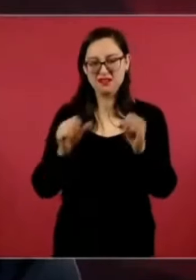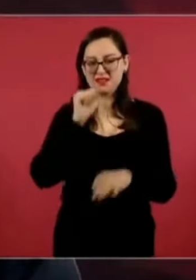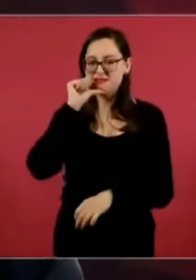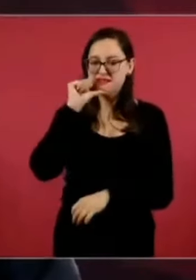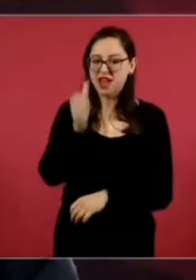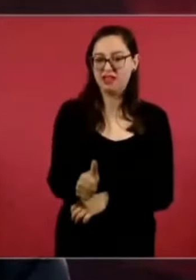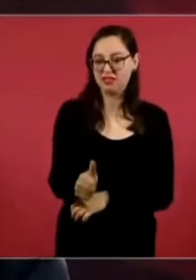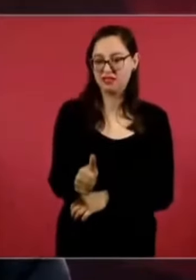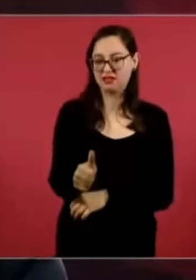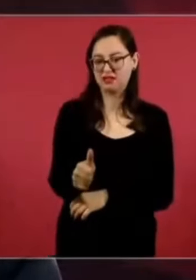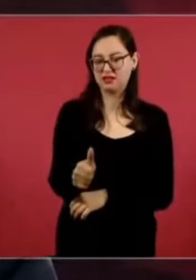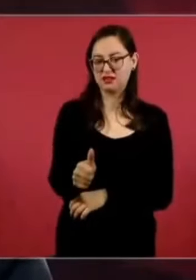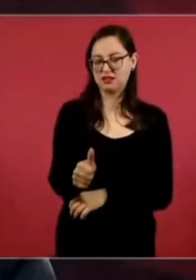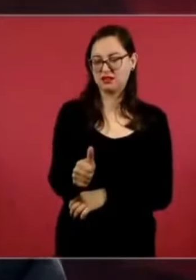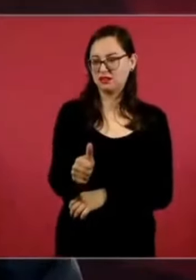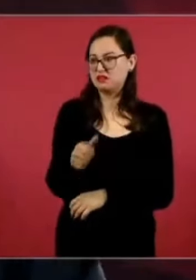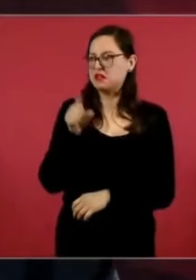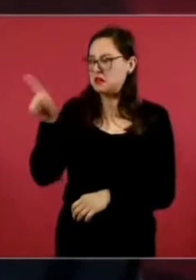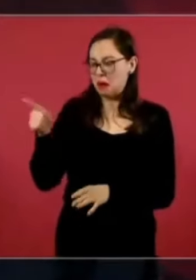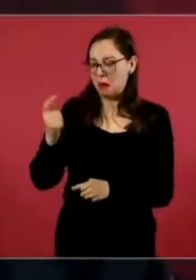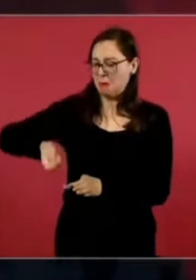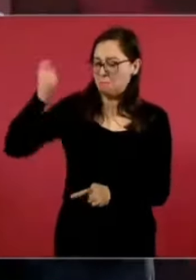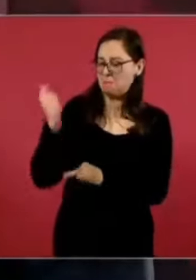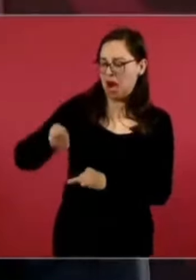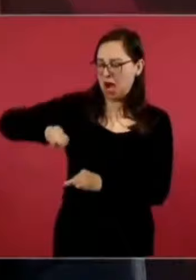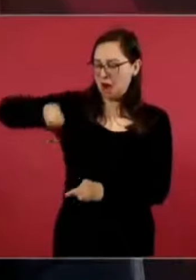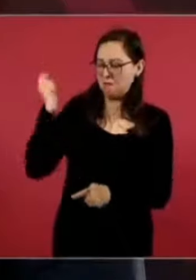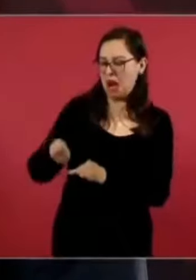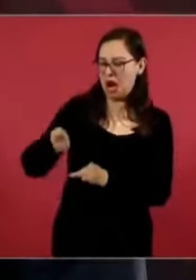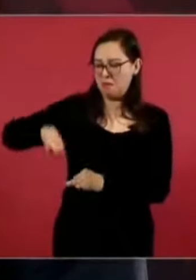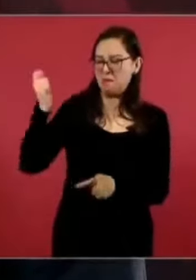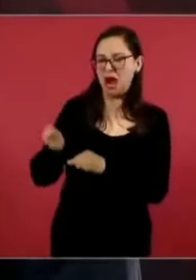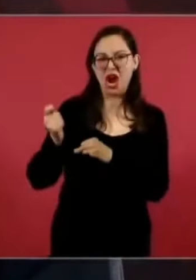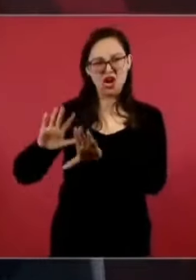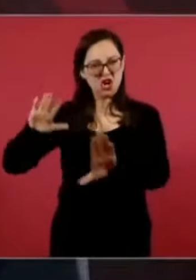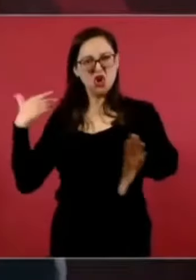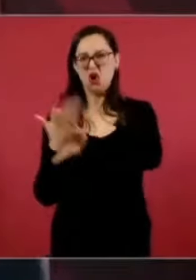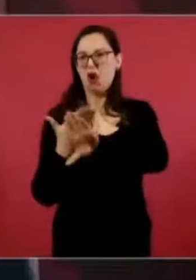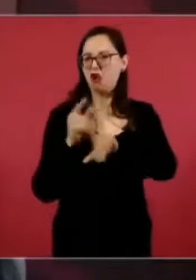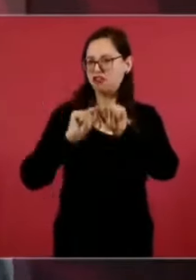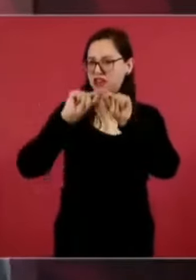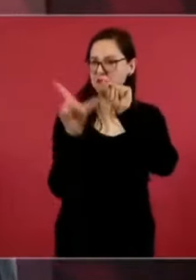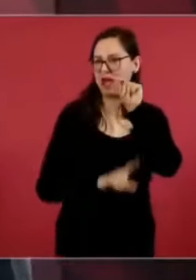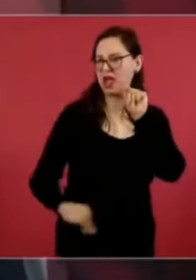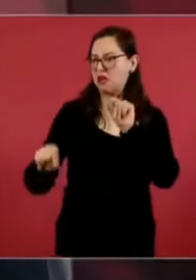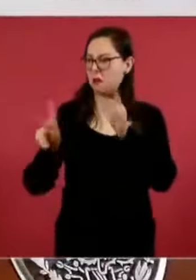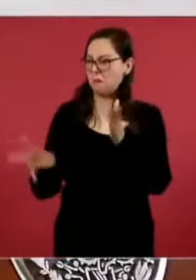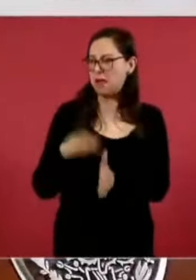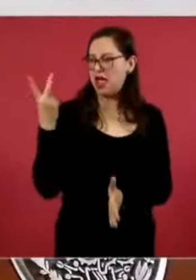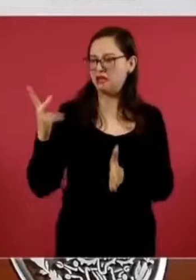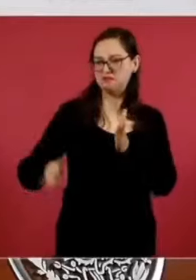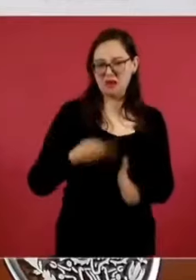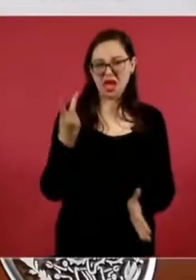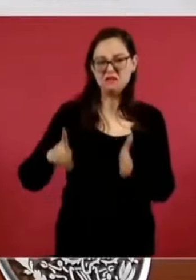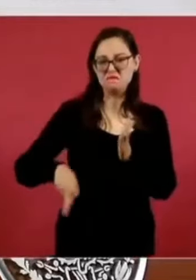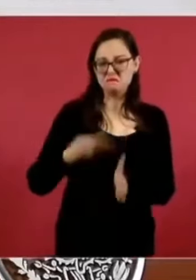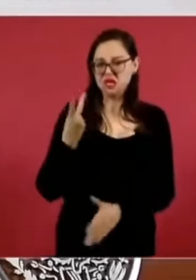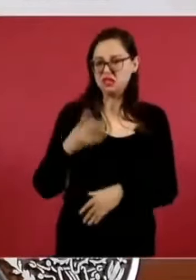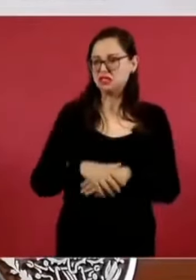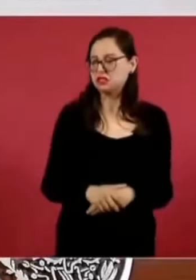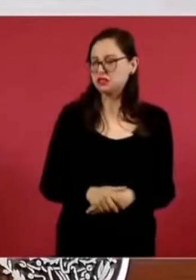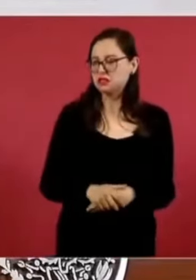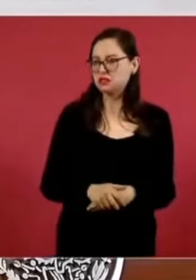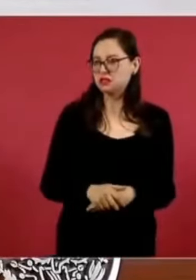La mayoría de sus resoluciones han sido para afectar al pueblo de México y para proteger y